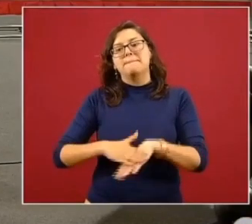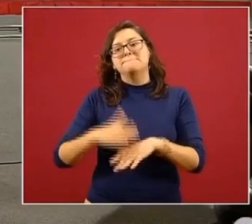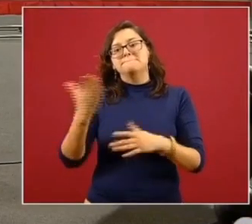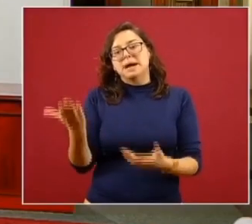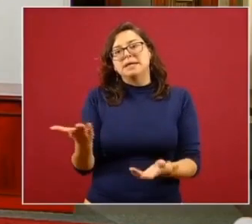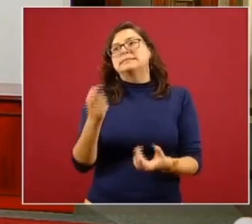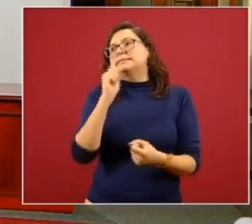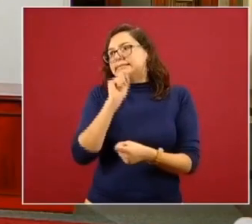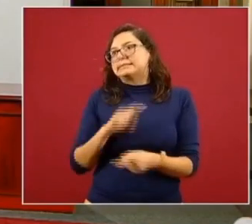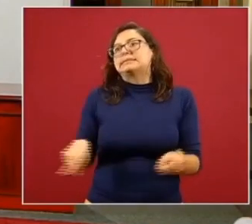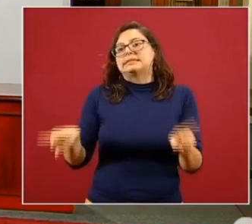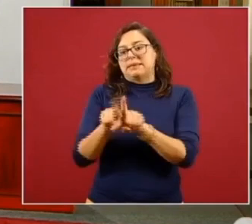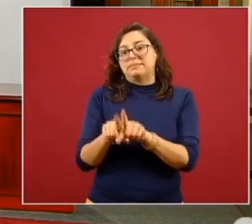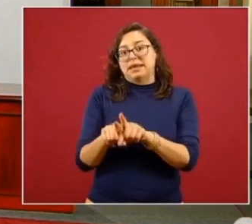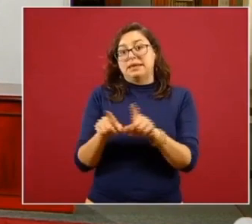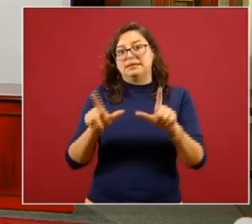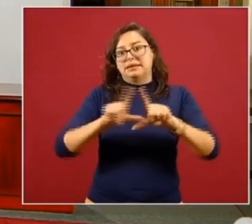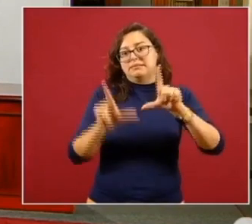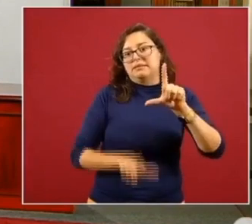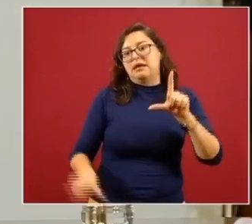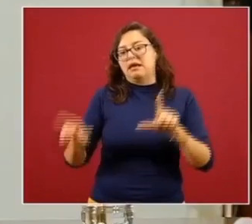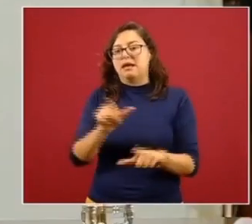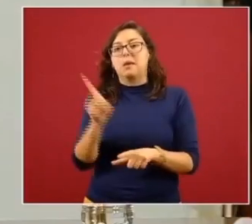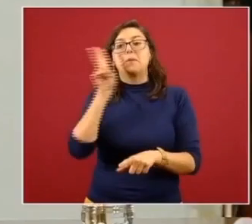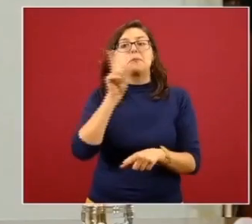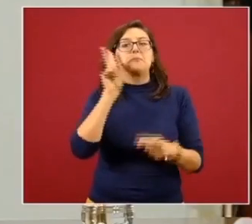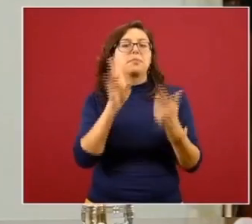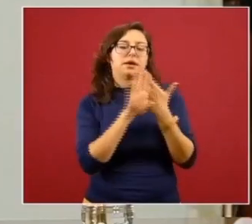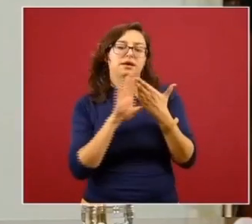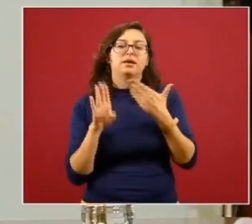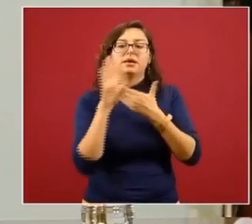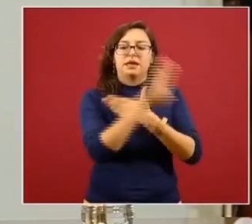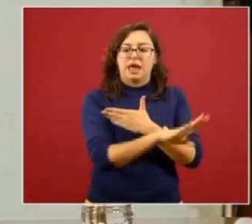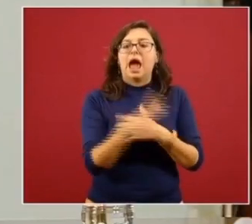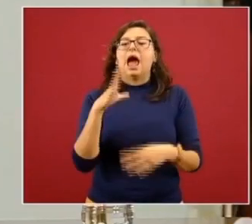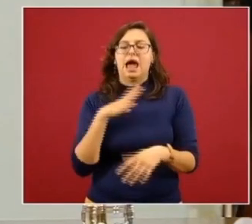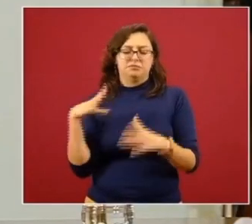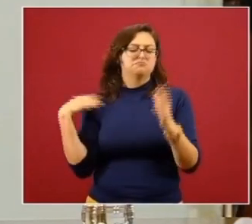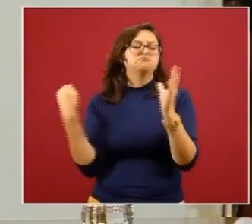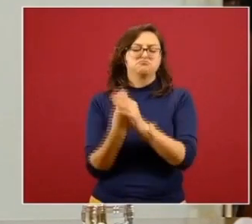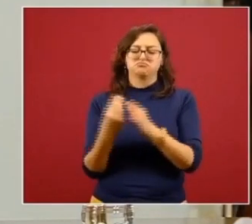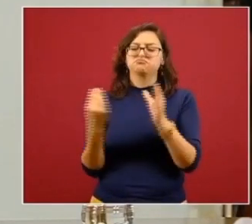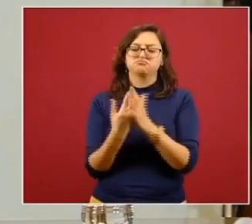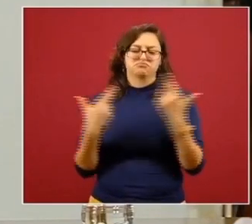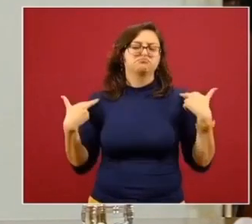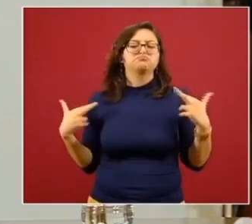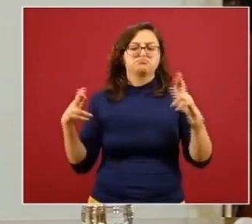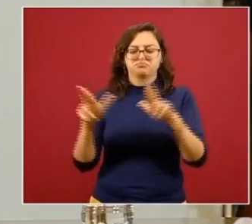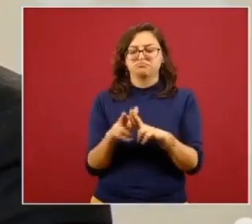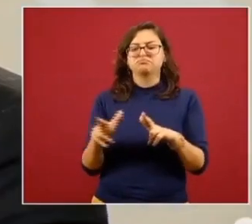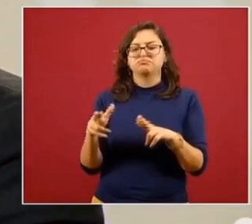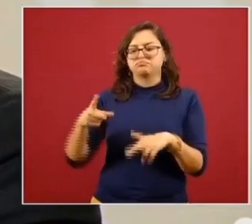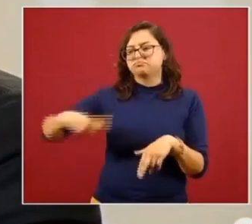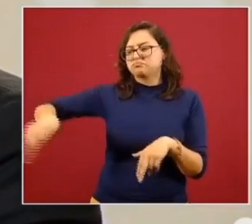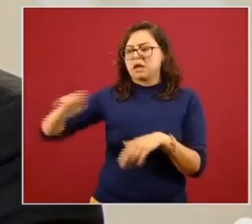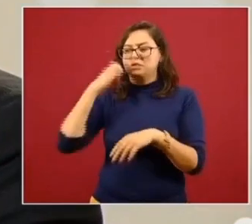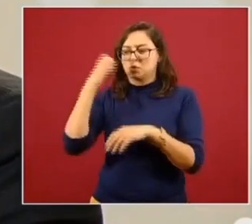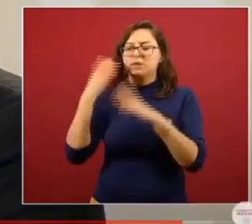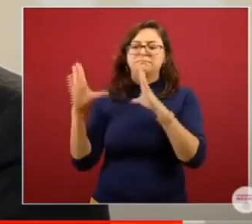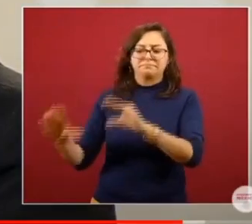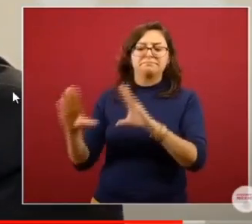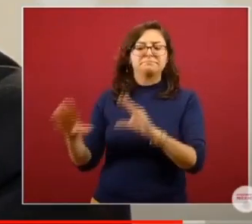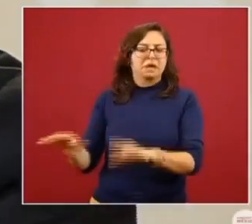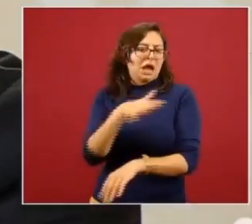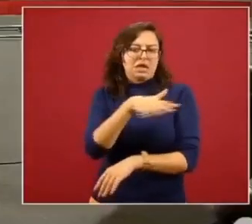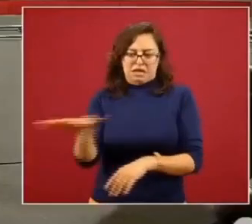también de la Estrategia Nacional de Prevención de Adicciones que contempla capacitación para los maestros y para las escuelas